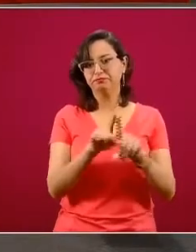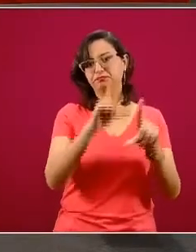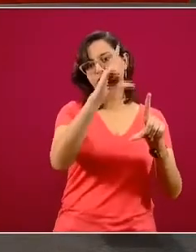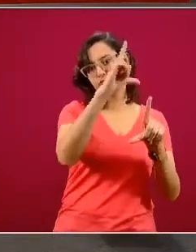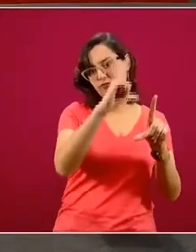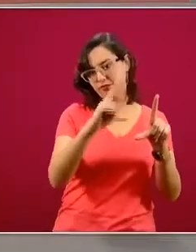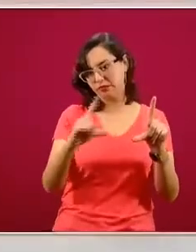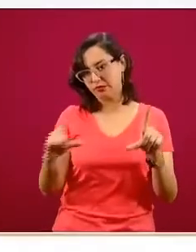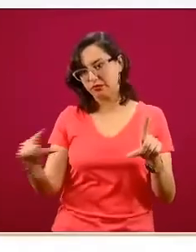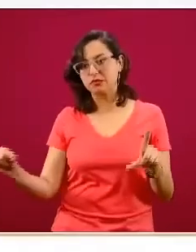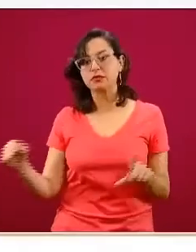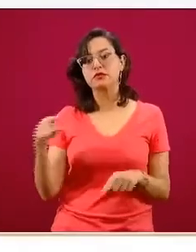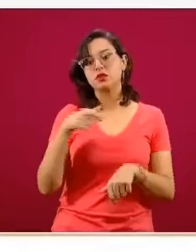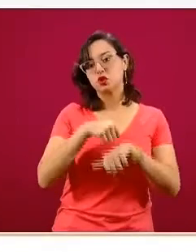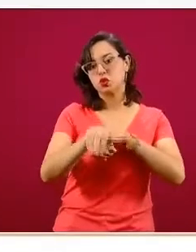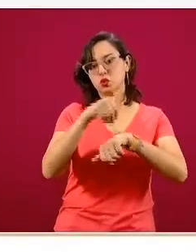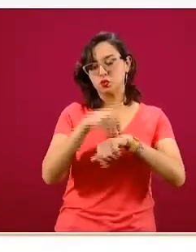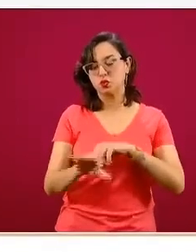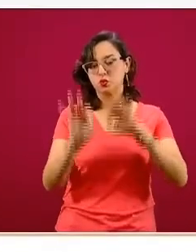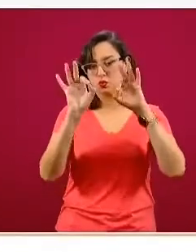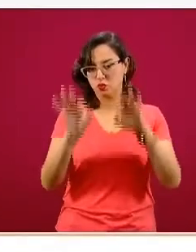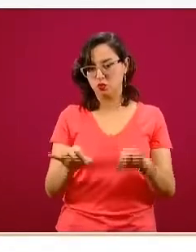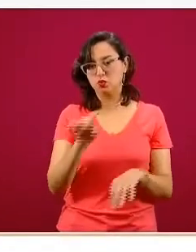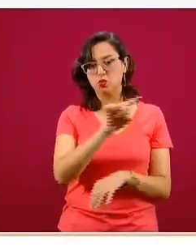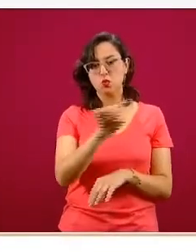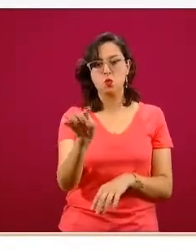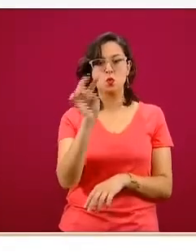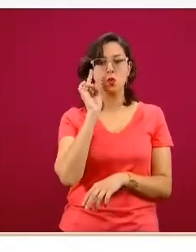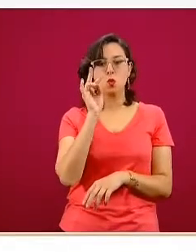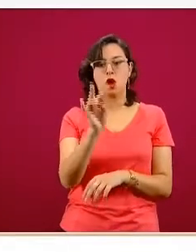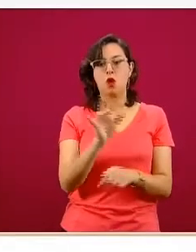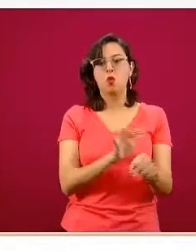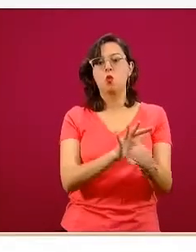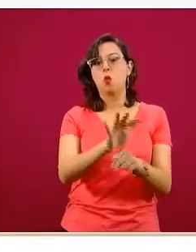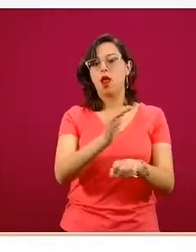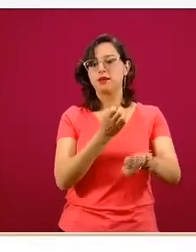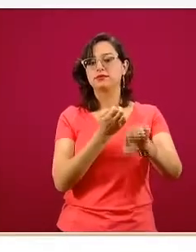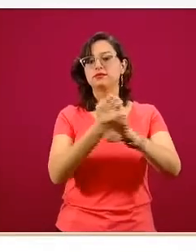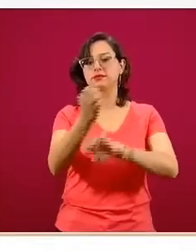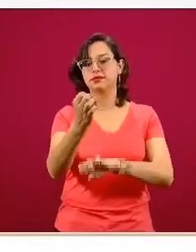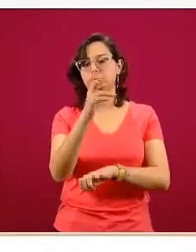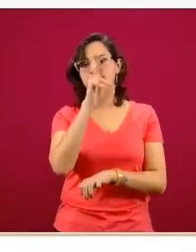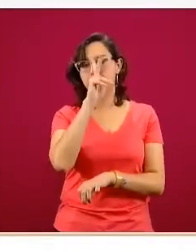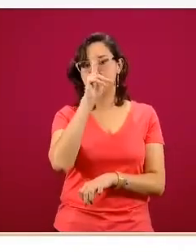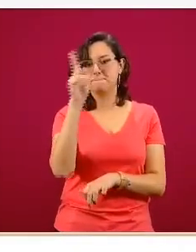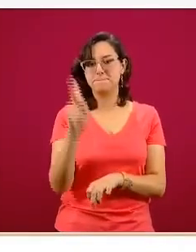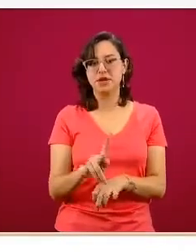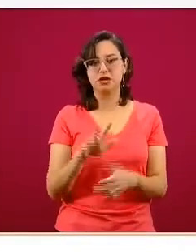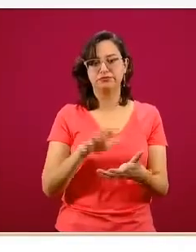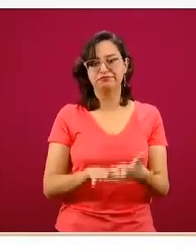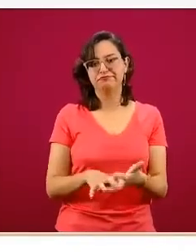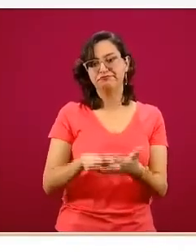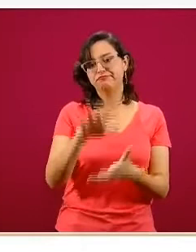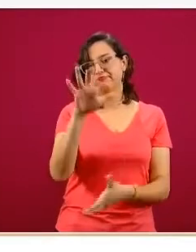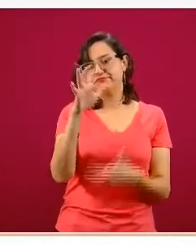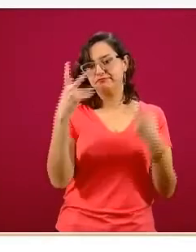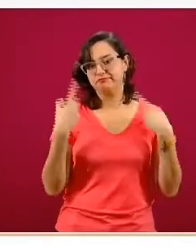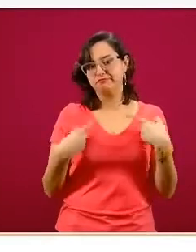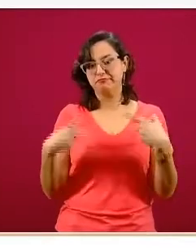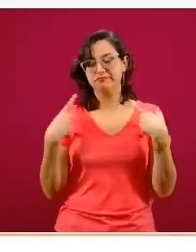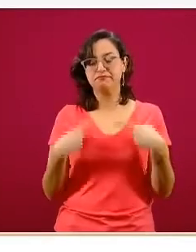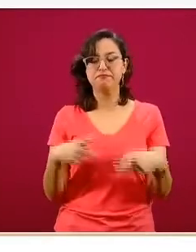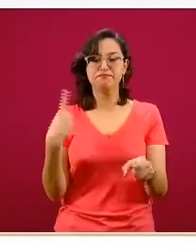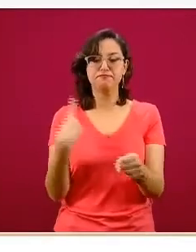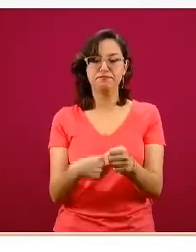orden ascendente, para que ustedes puedan rápidamente identificar cuáles son estas entidades federativas que han acumulado la mayor carga de